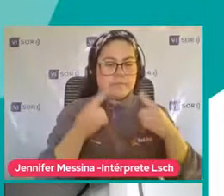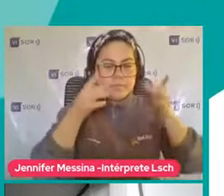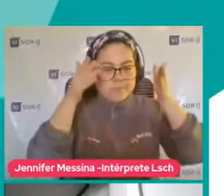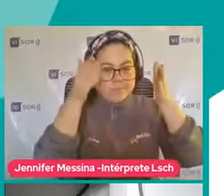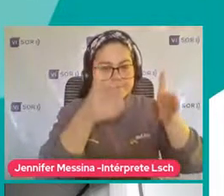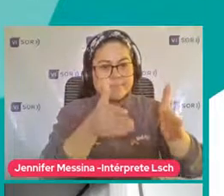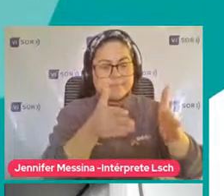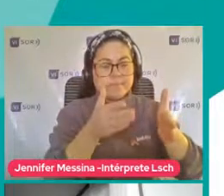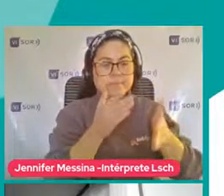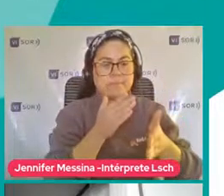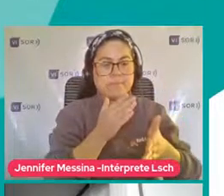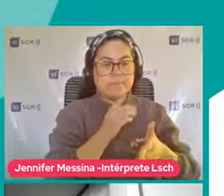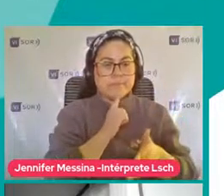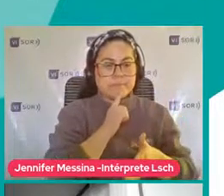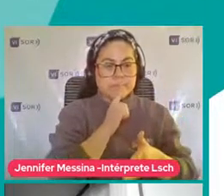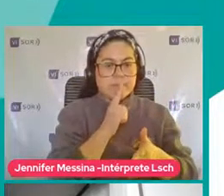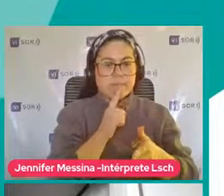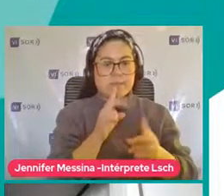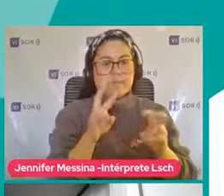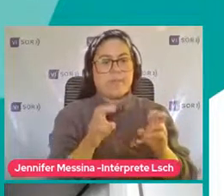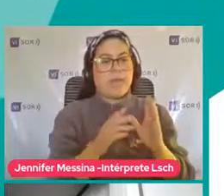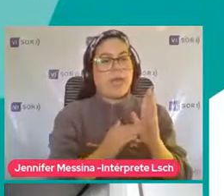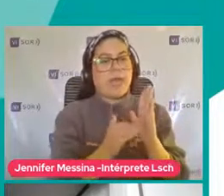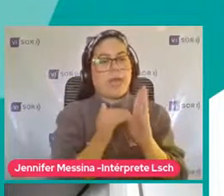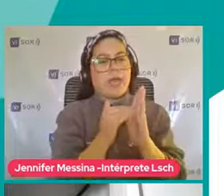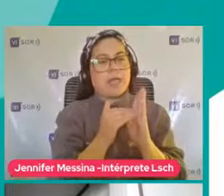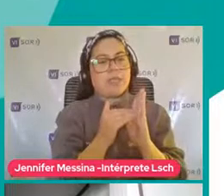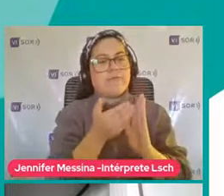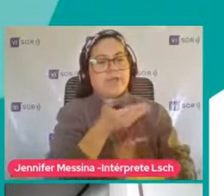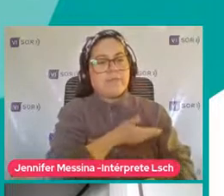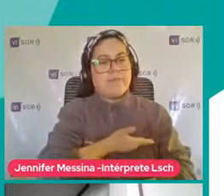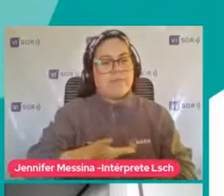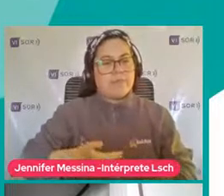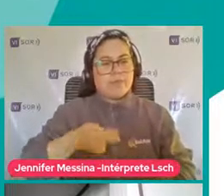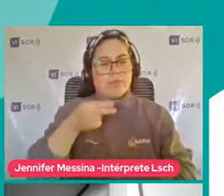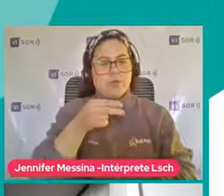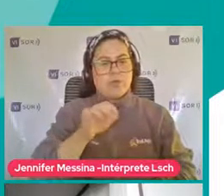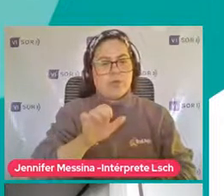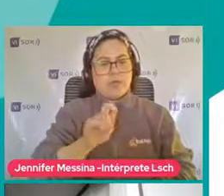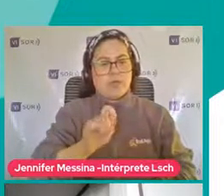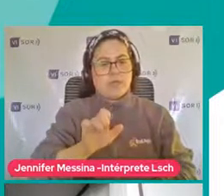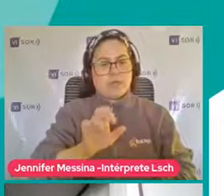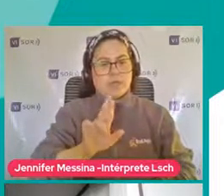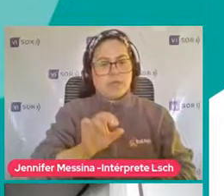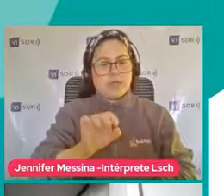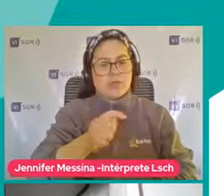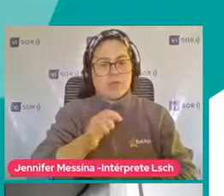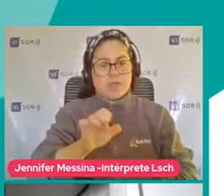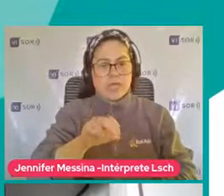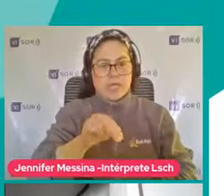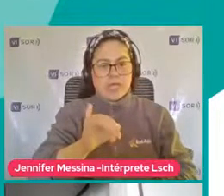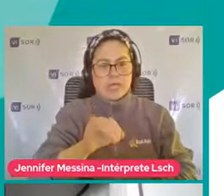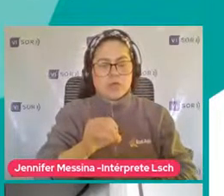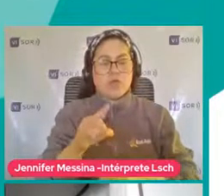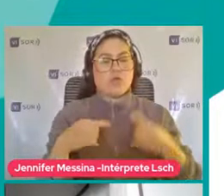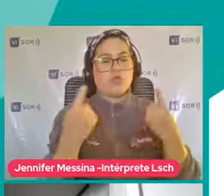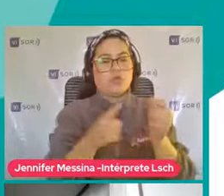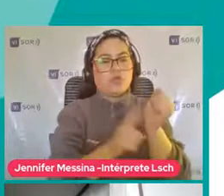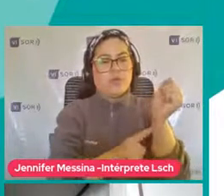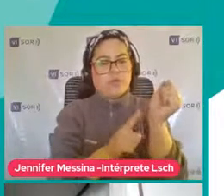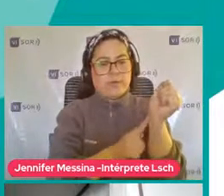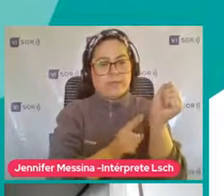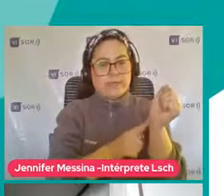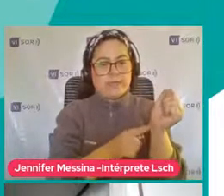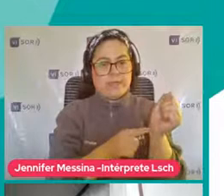niveles Medios heterogéneos ¿Ya? Y que tenemos Que estar En contacto Permanente Nosotros Con la familia Tenemos dos